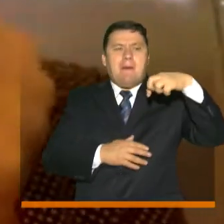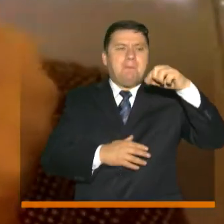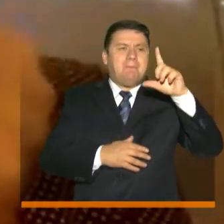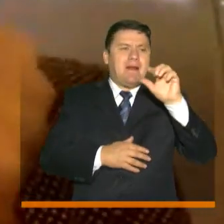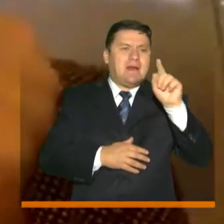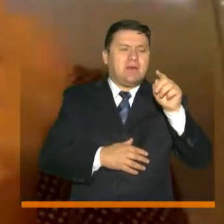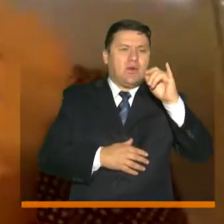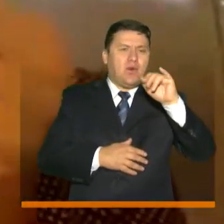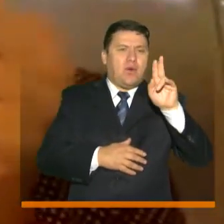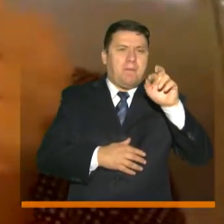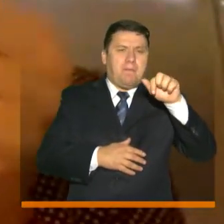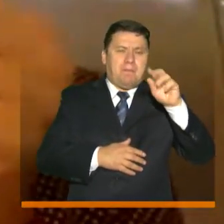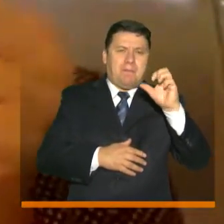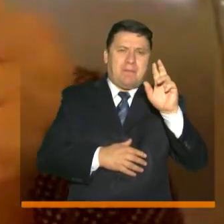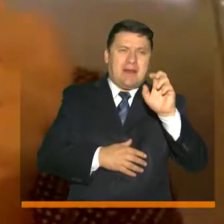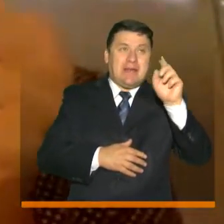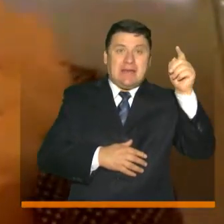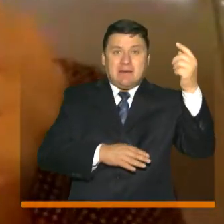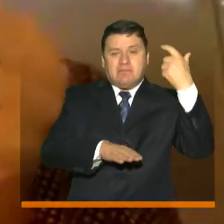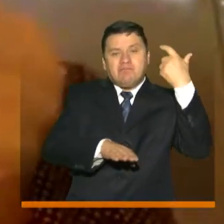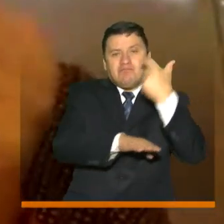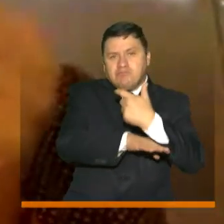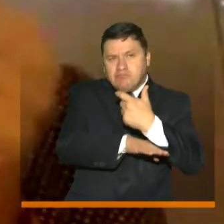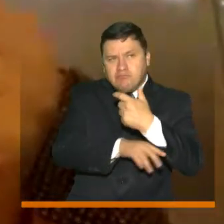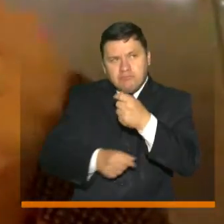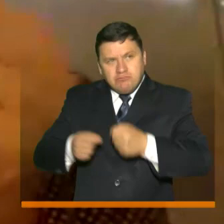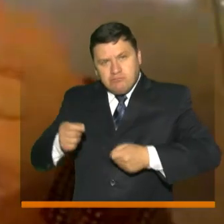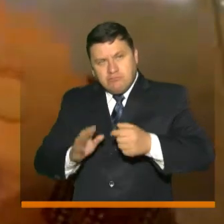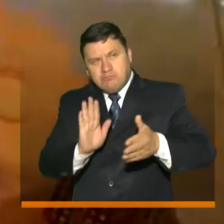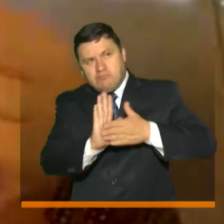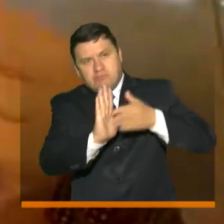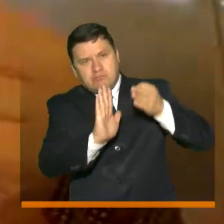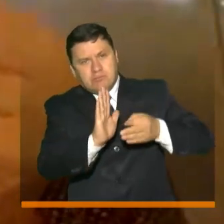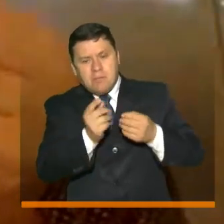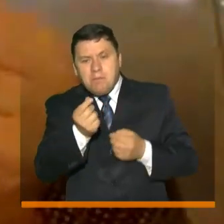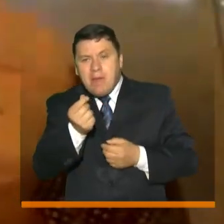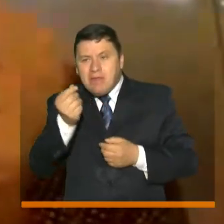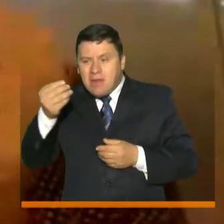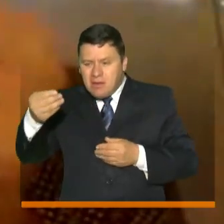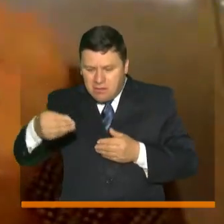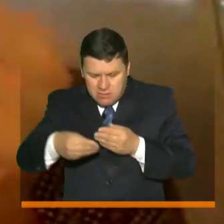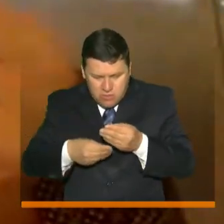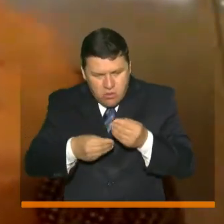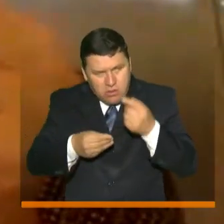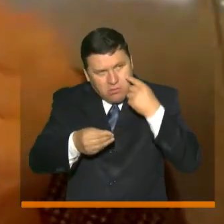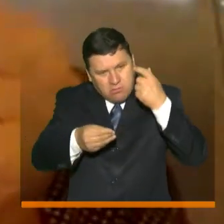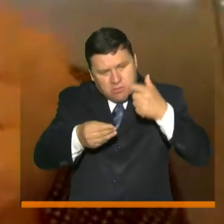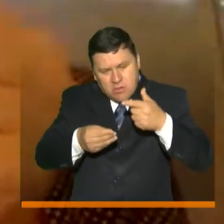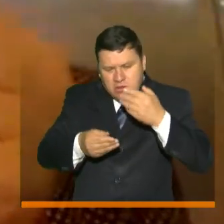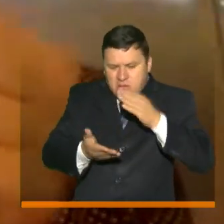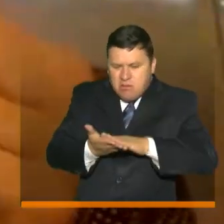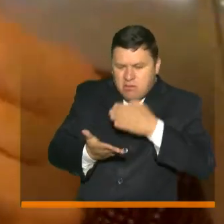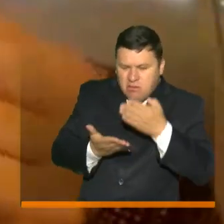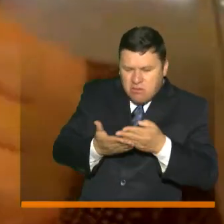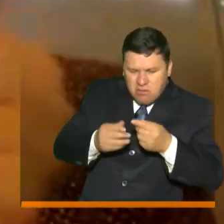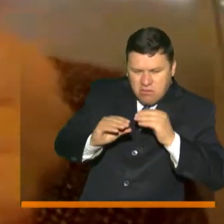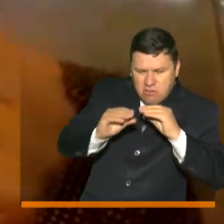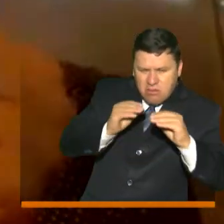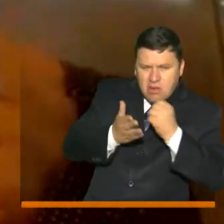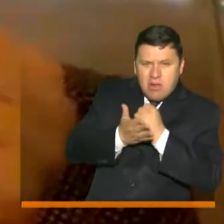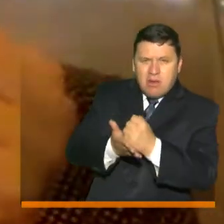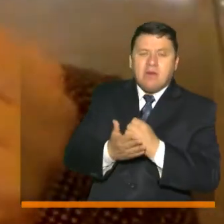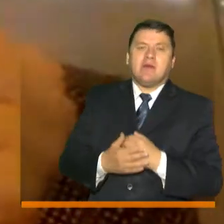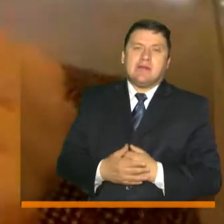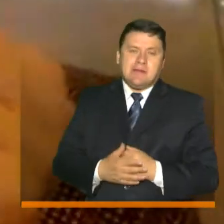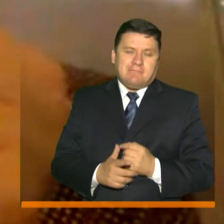Waterhouse Coopers que hace la verificación de cada peso que entra y cómo se traduce en ayuda